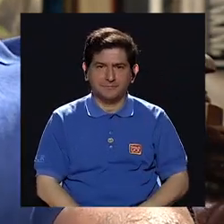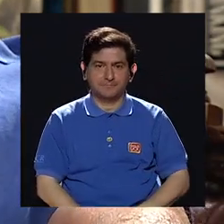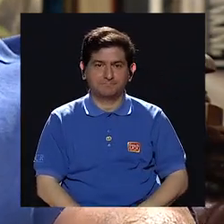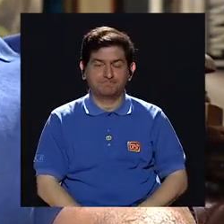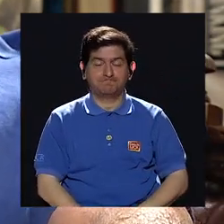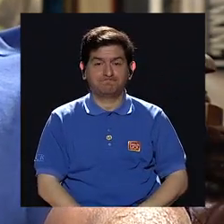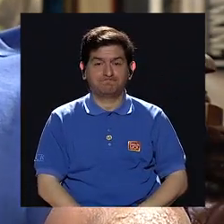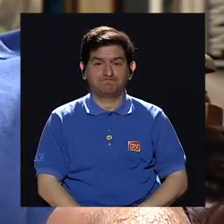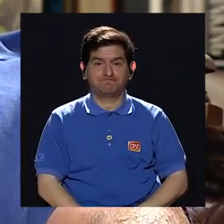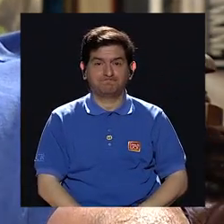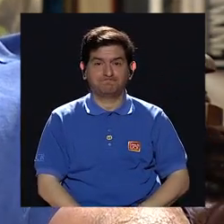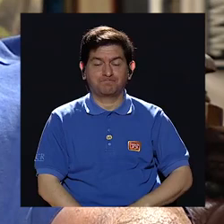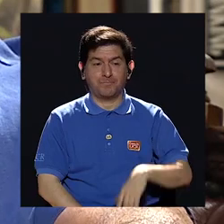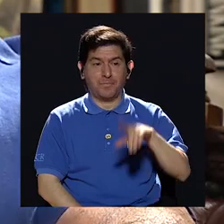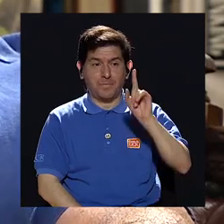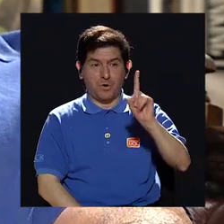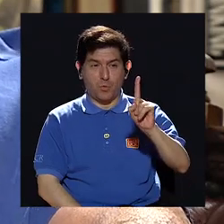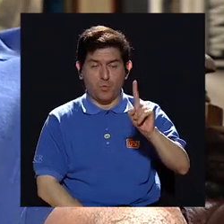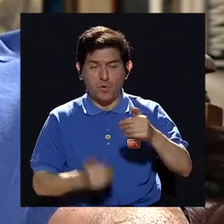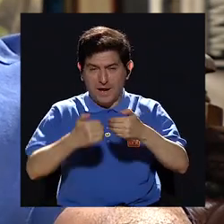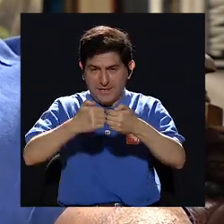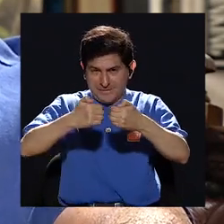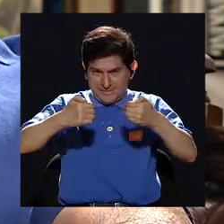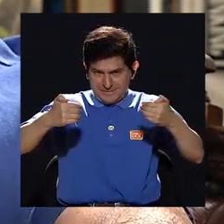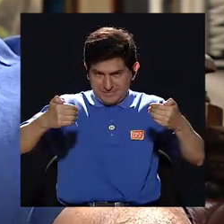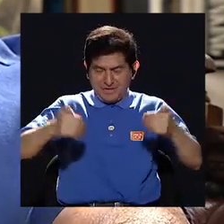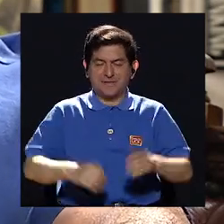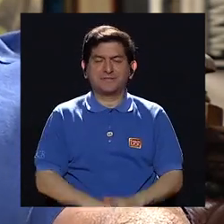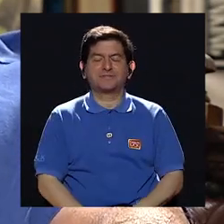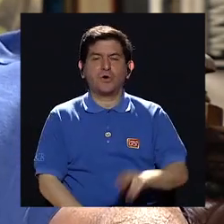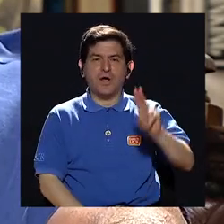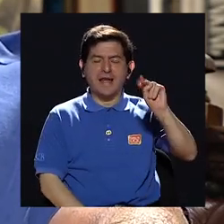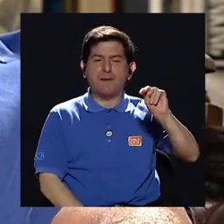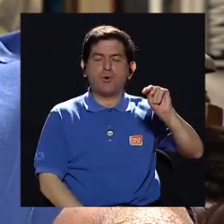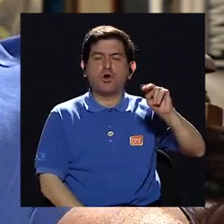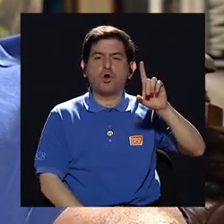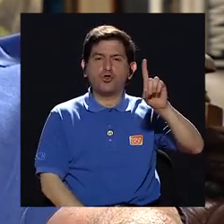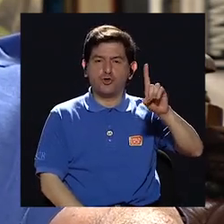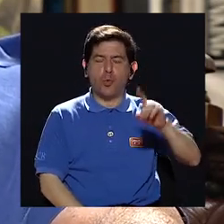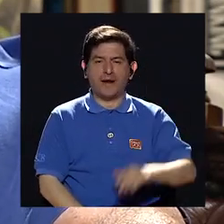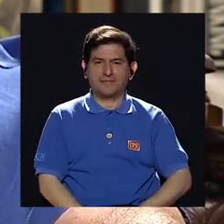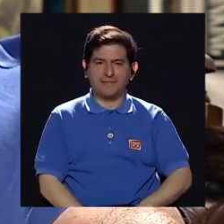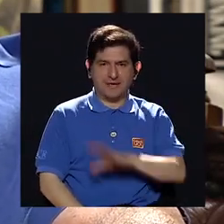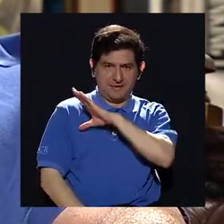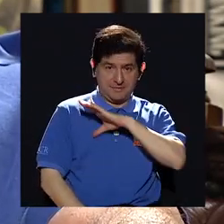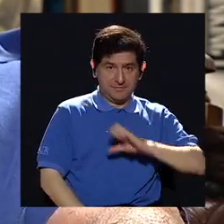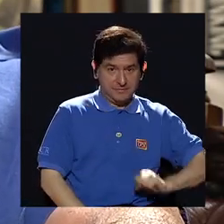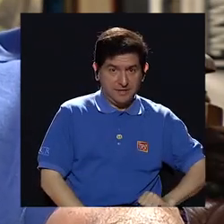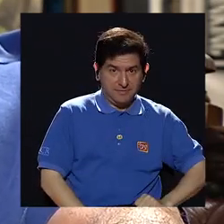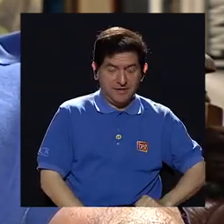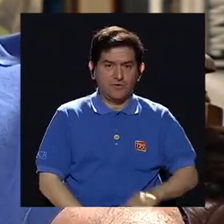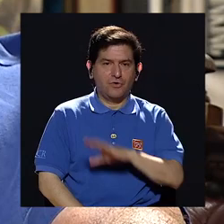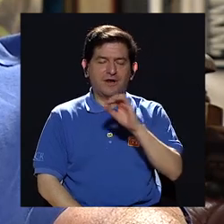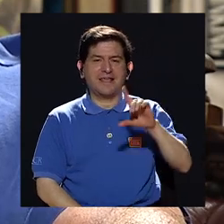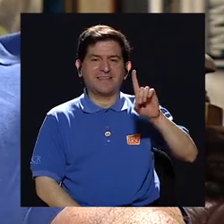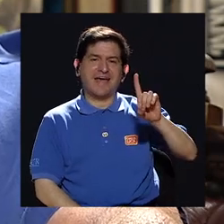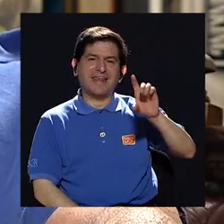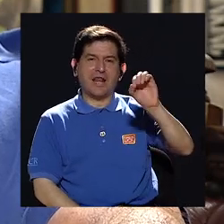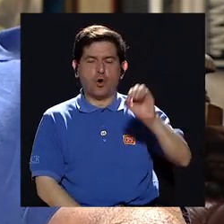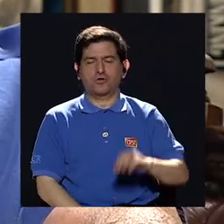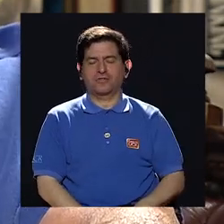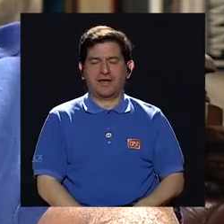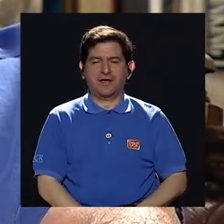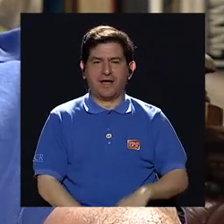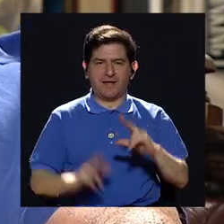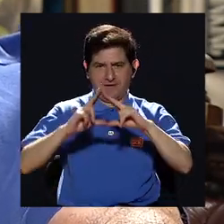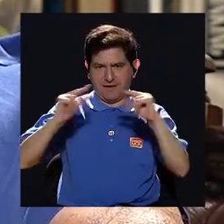un un distanciamiento entre Don Napoleón Duarte y y Daniel Ortega